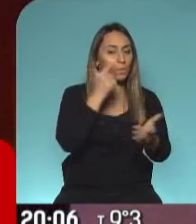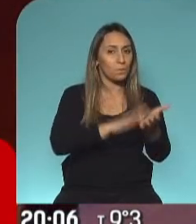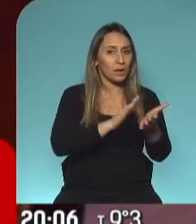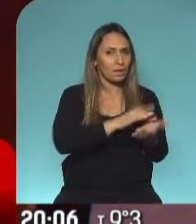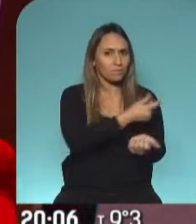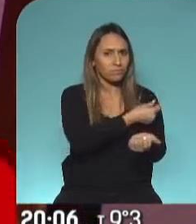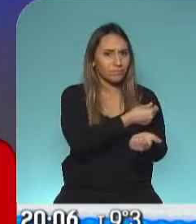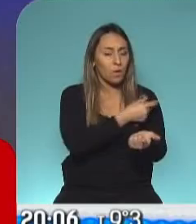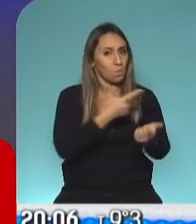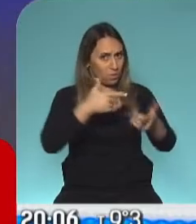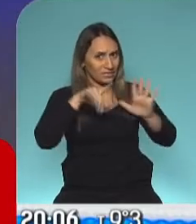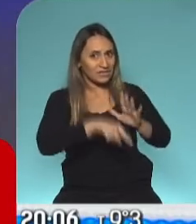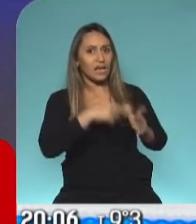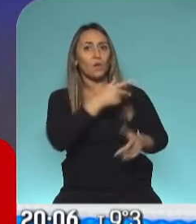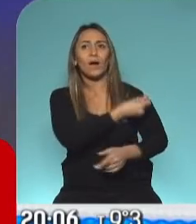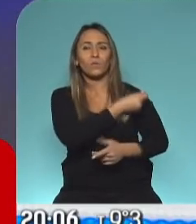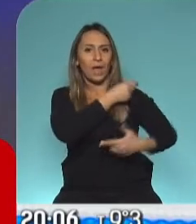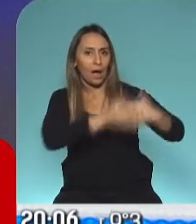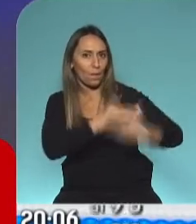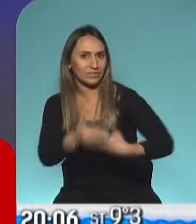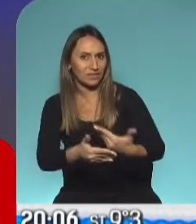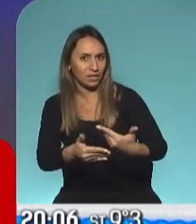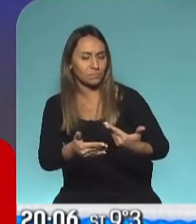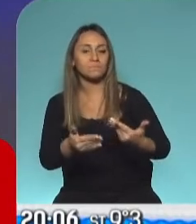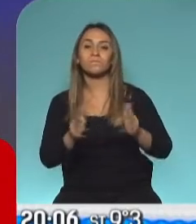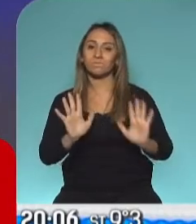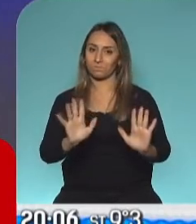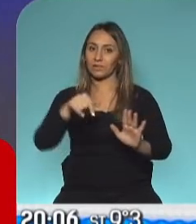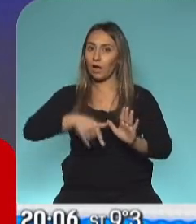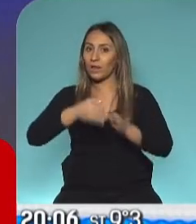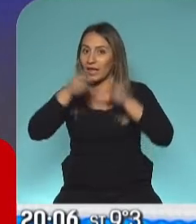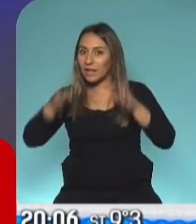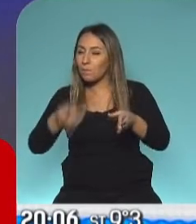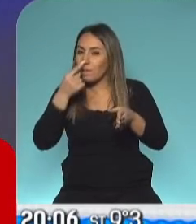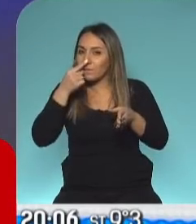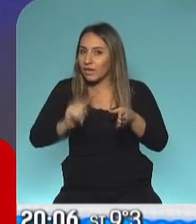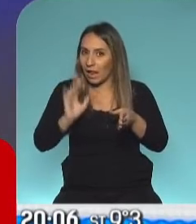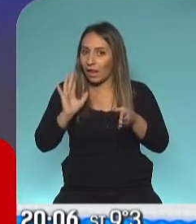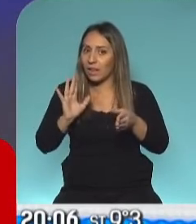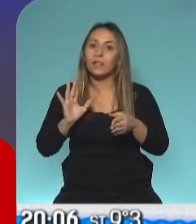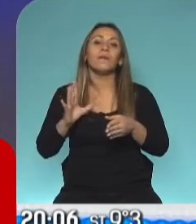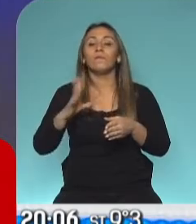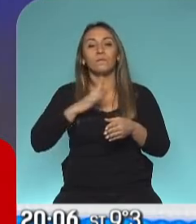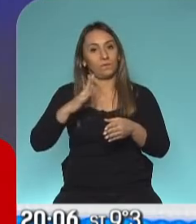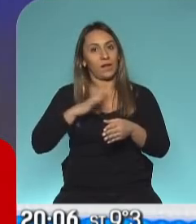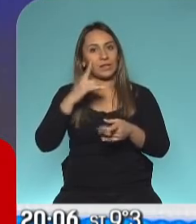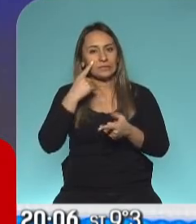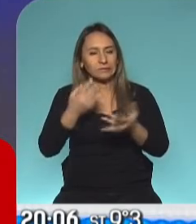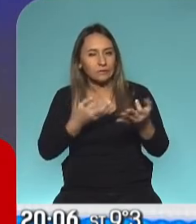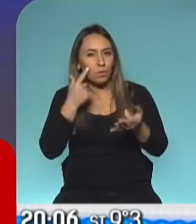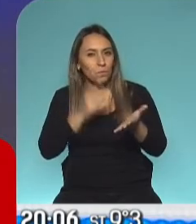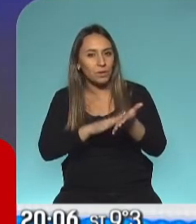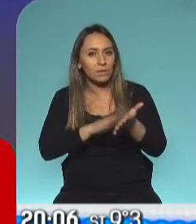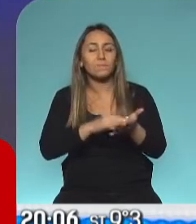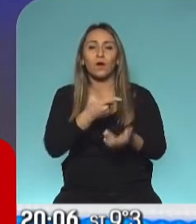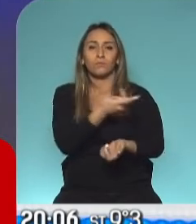avanzada? Mire, son las fases iniciales. Lo útil en estas fases es ver si no son tóxicas para el paciente, si no provocan